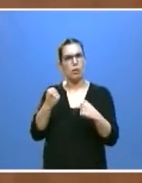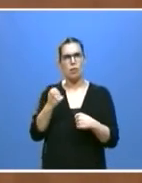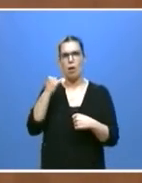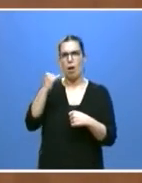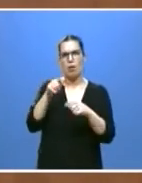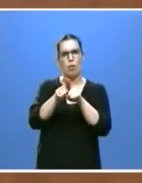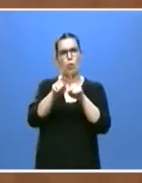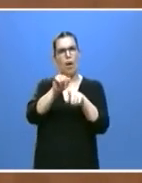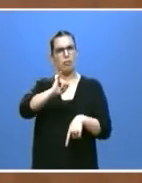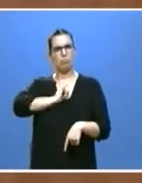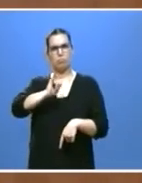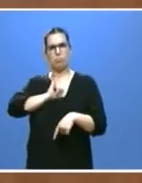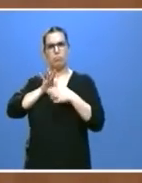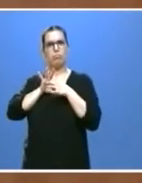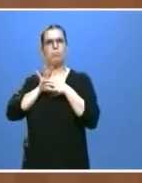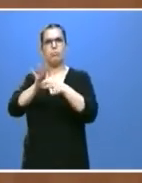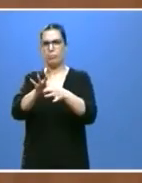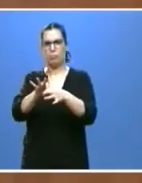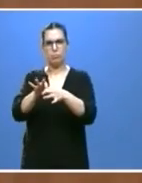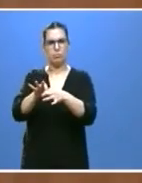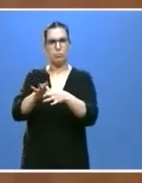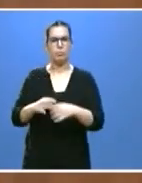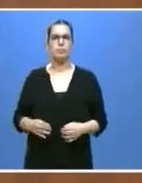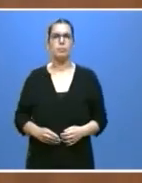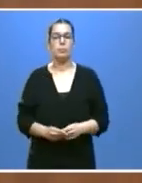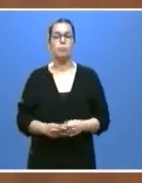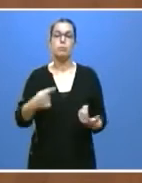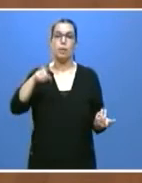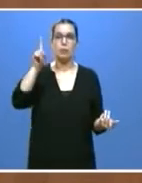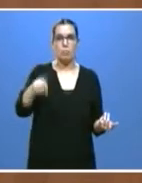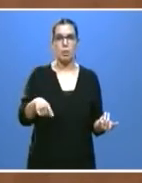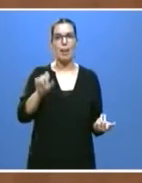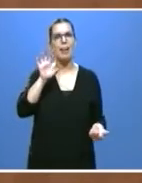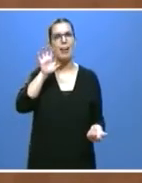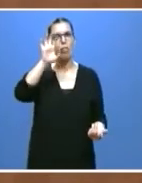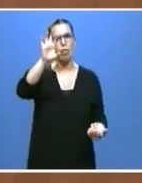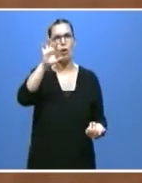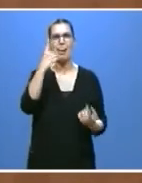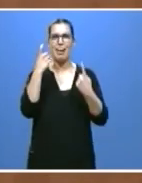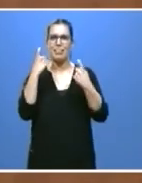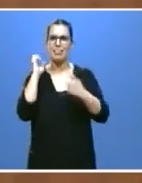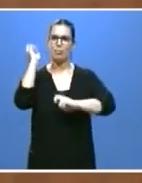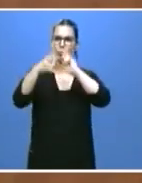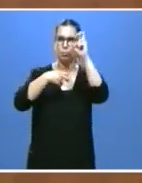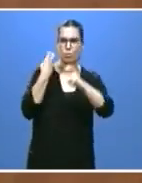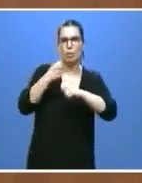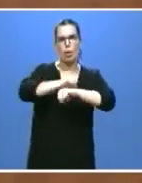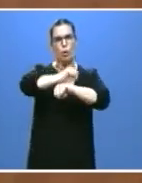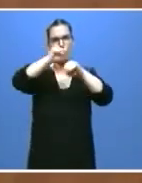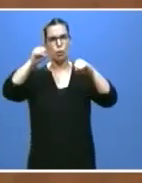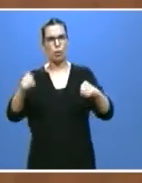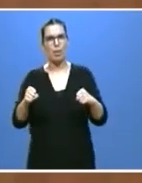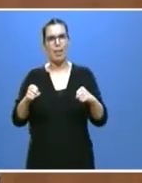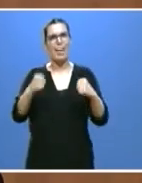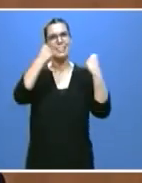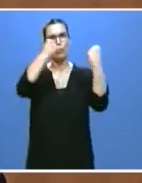esencial de sus más profundas raíces. Pero también una nación que necesita reformar y consolidar algunas de